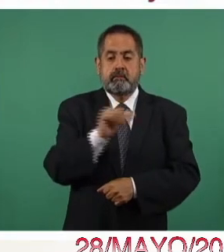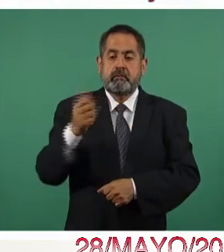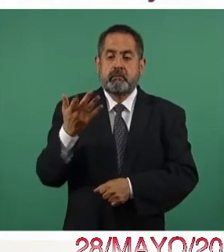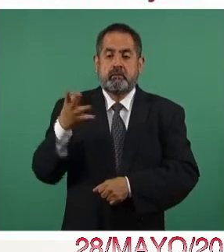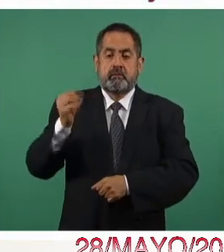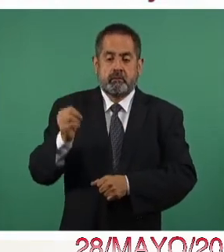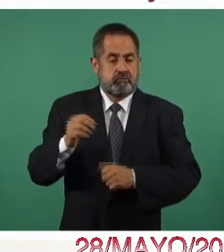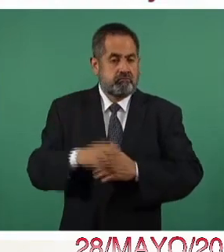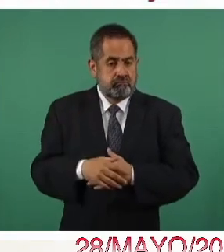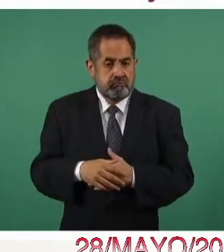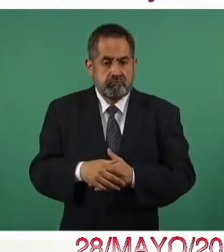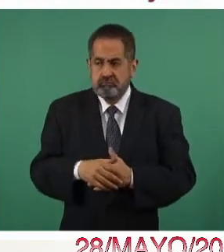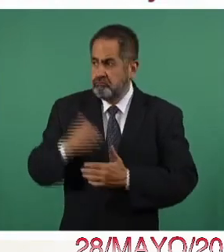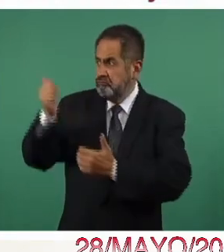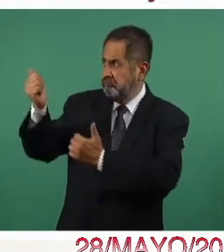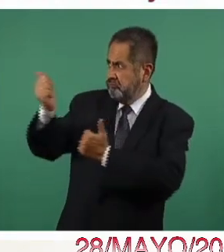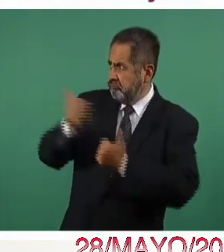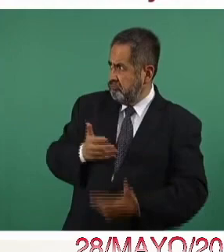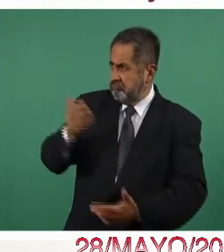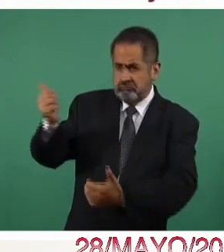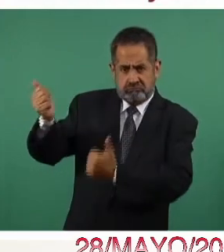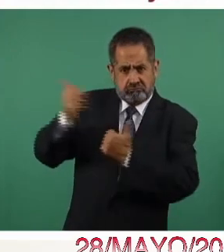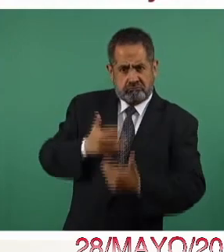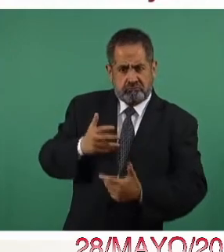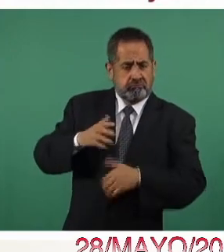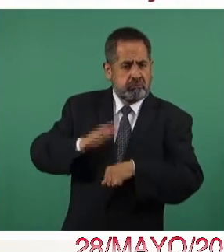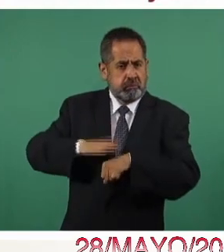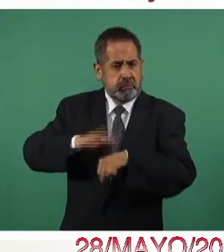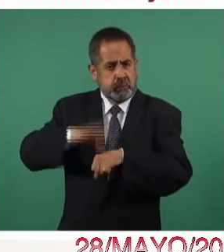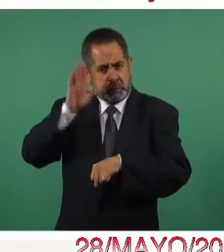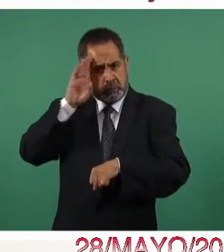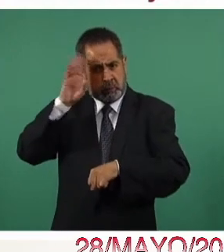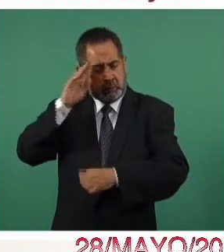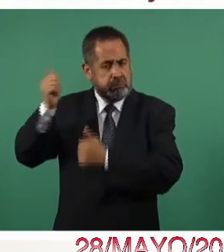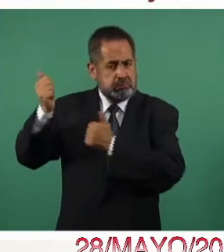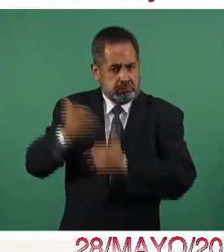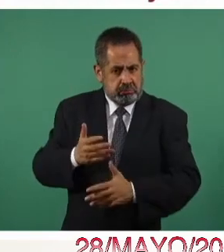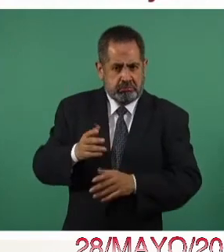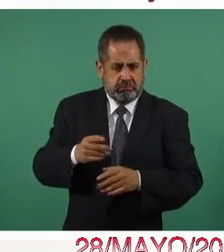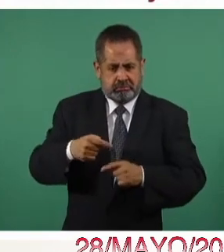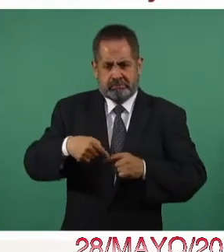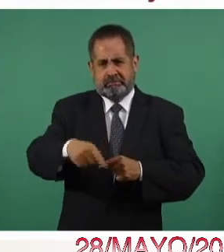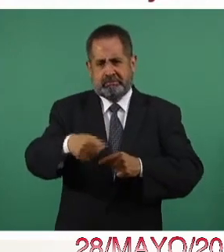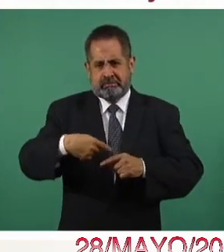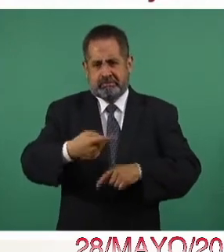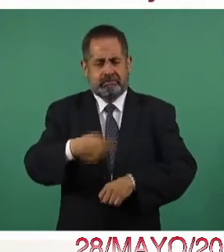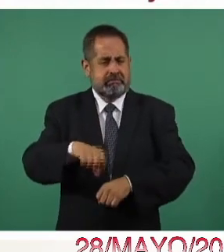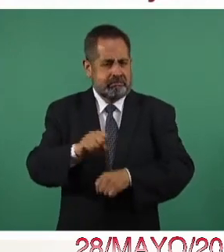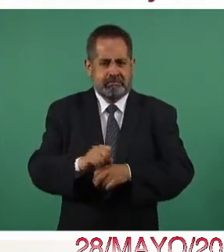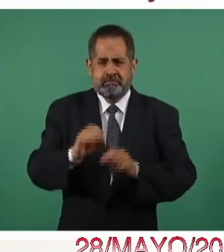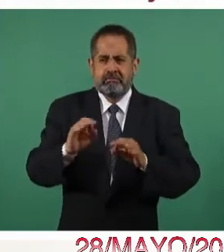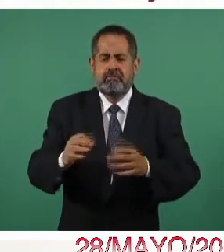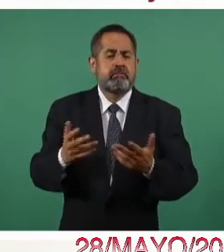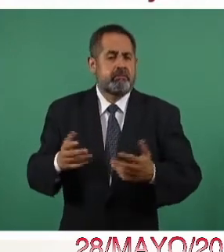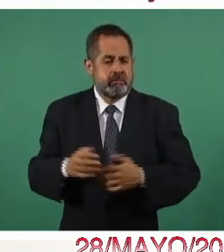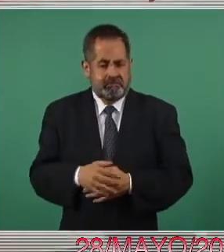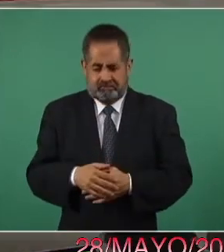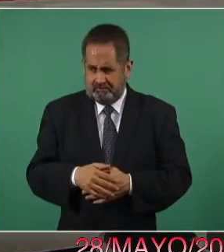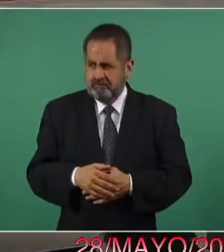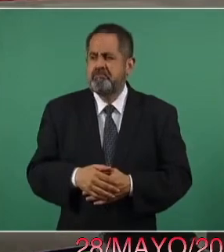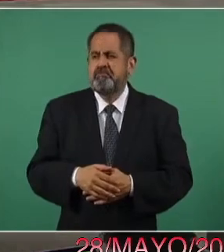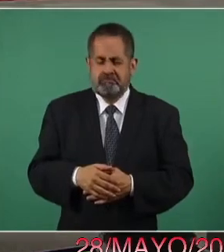Dada la gran proveeduría de vacunas que hemos tenido en las últimas semanas y especialmente en esta semana, podemos